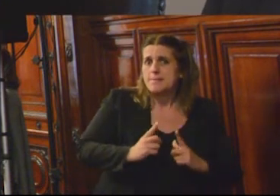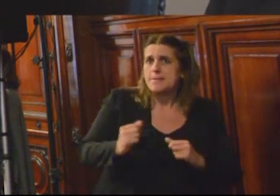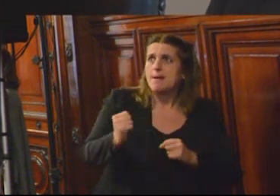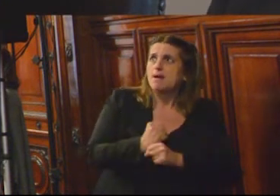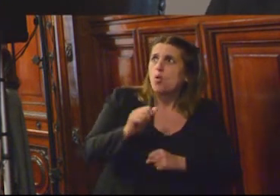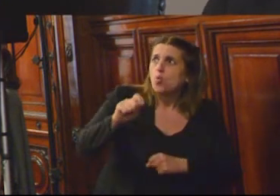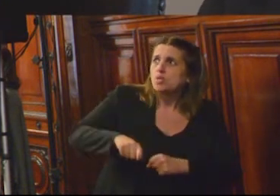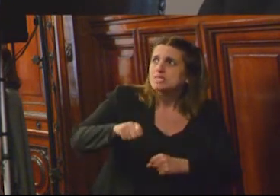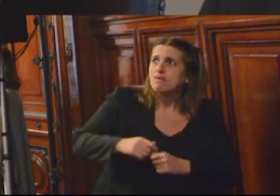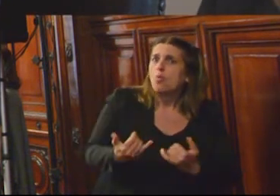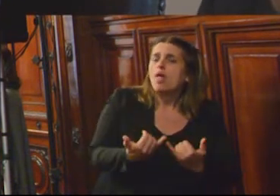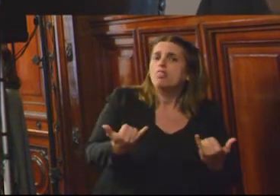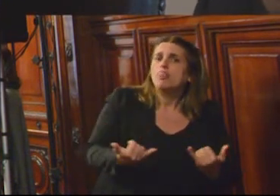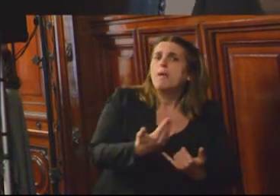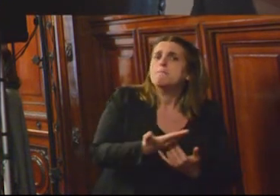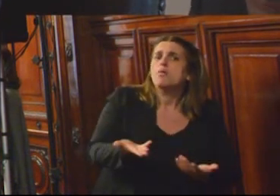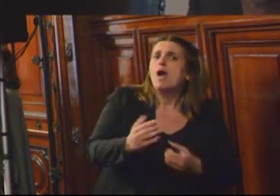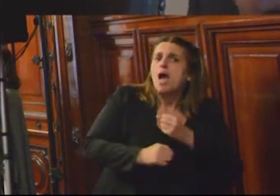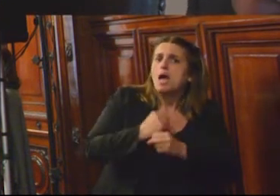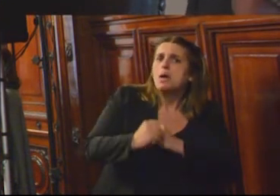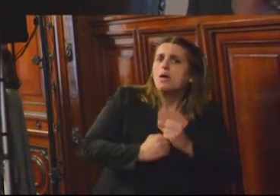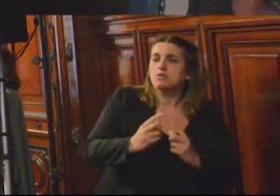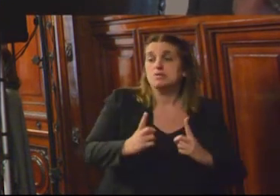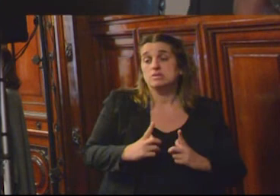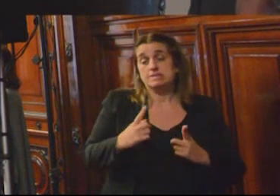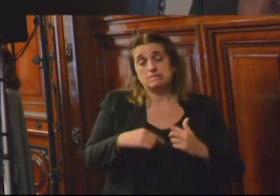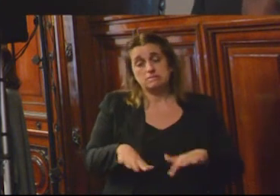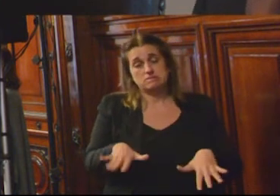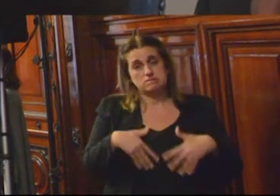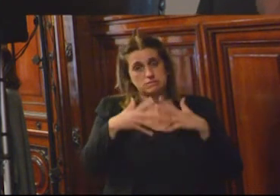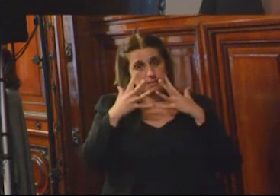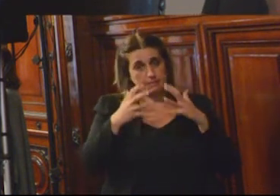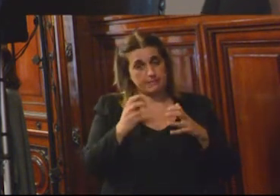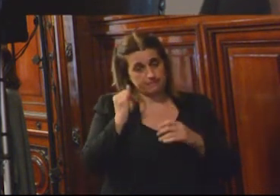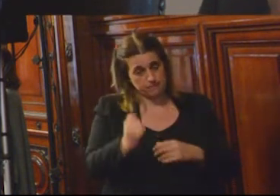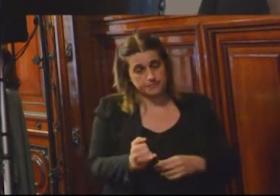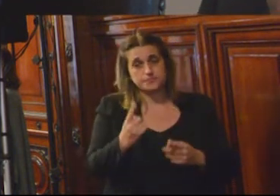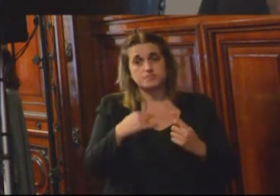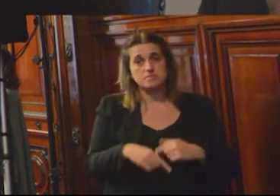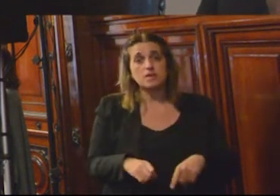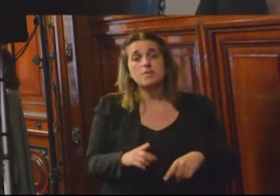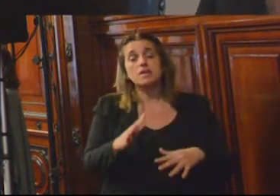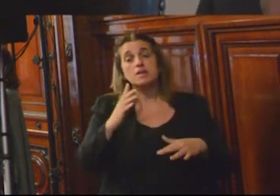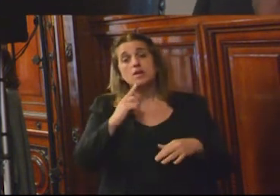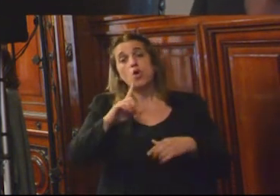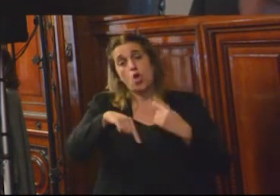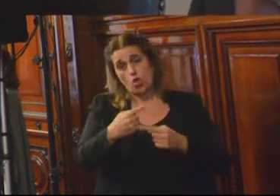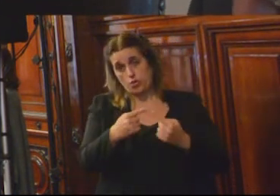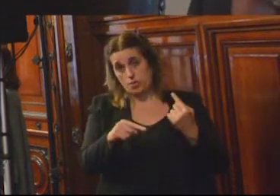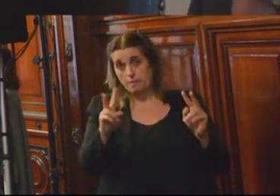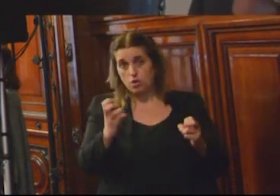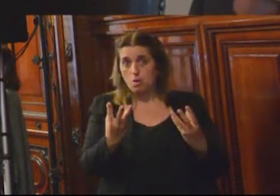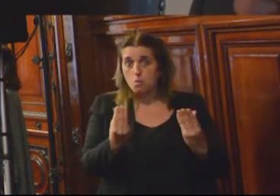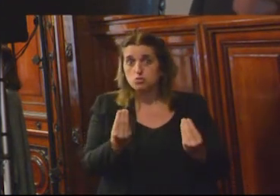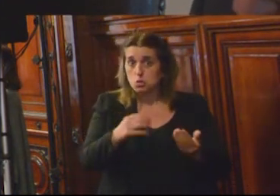ha avanzado en ese terreno, de hecho, está en riesgo o viene siendo con la otra mano contradicho, porque en muchos